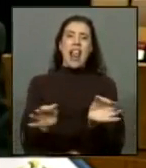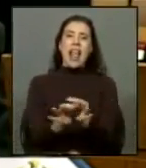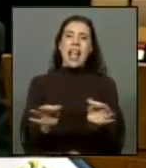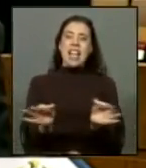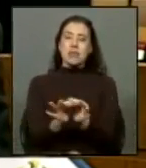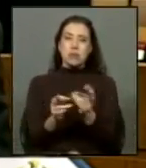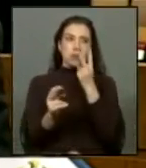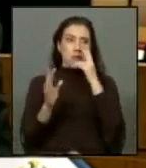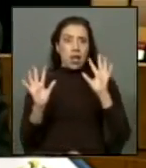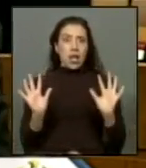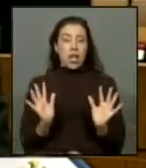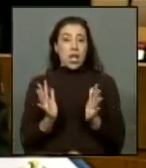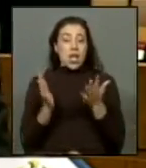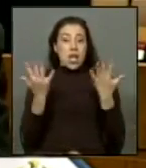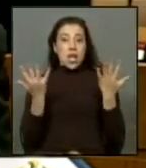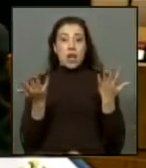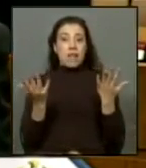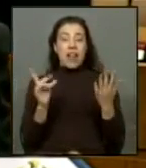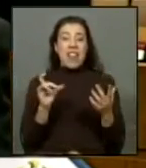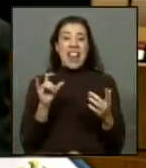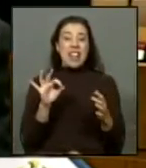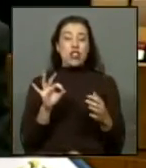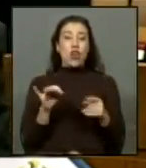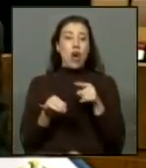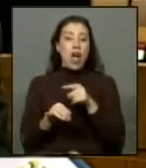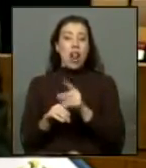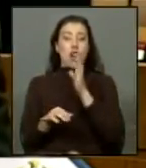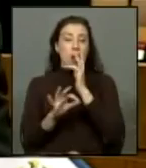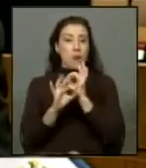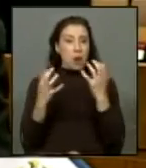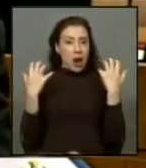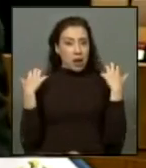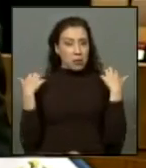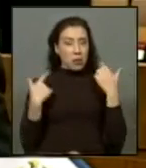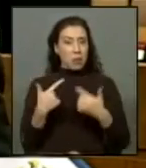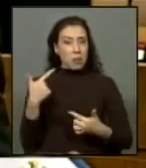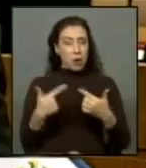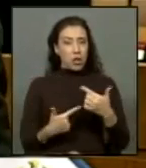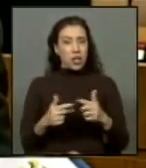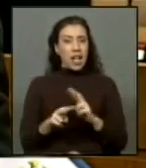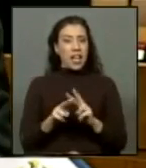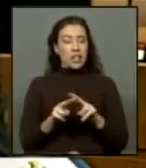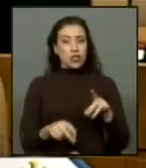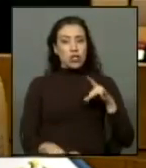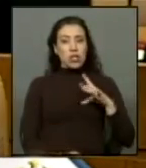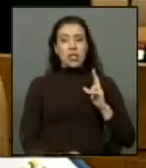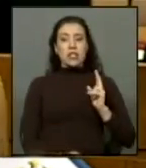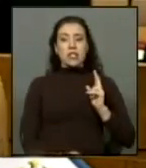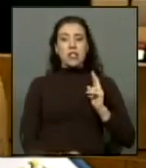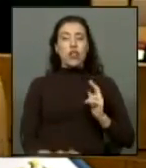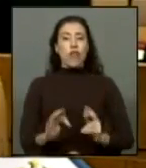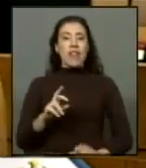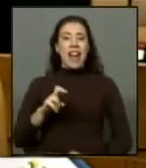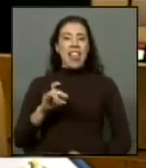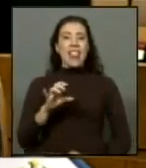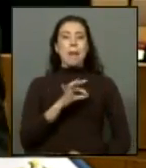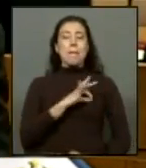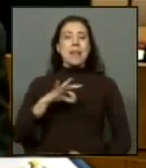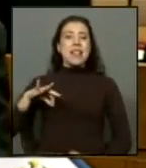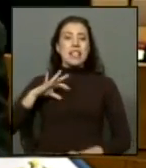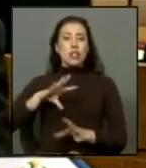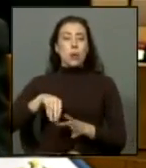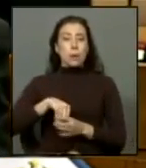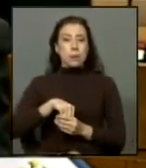increíbles a los delitos más atroces que ocurrían él no tiene una responsabilidad política con lo que ocurrió en Chile el señor Sergio Fernández ministro del interior